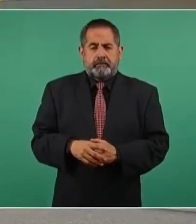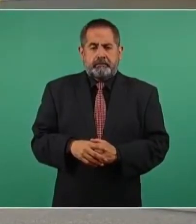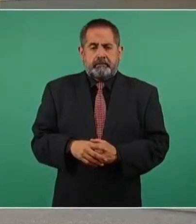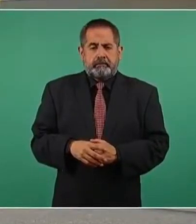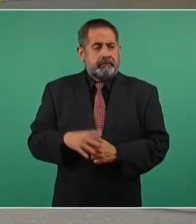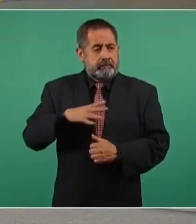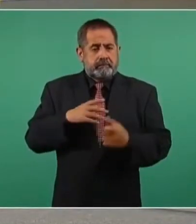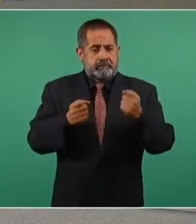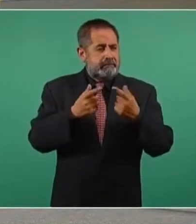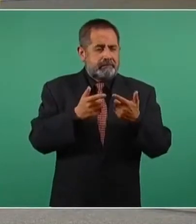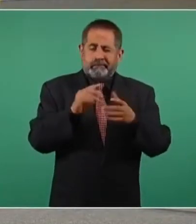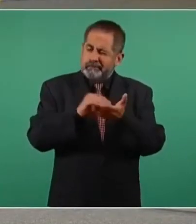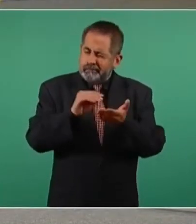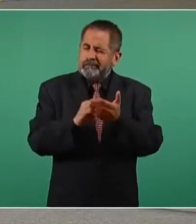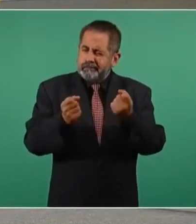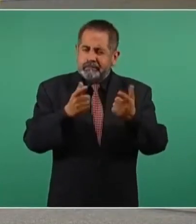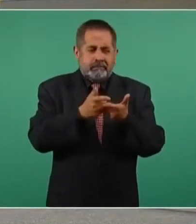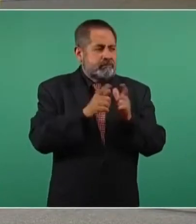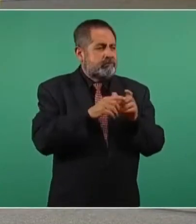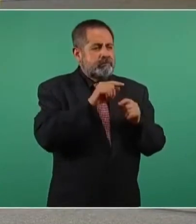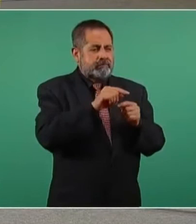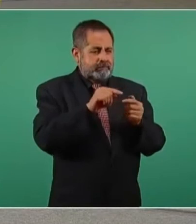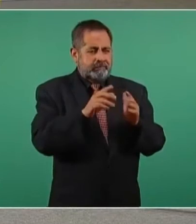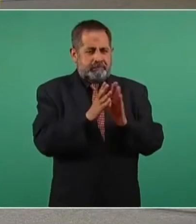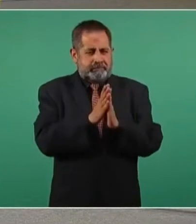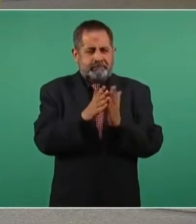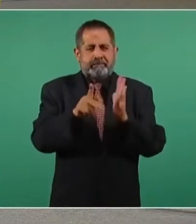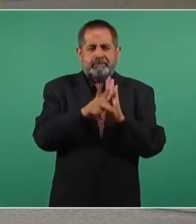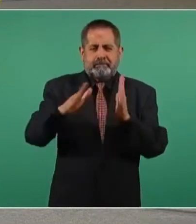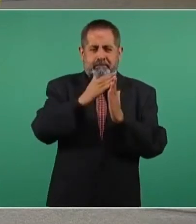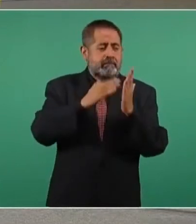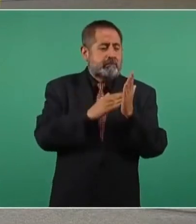secciones y todavía en los periódicos de sociedad